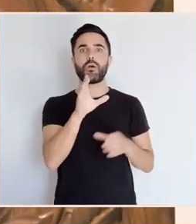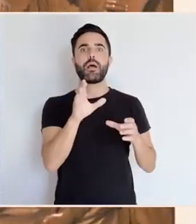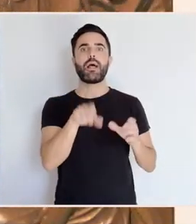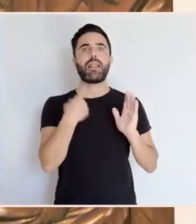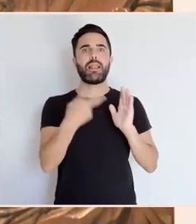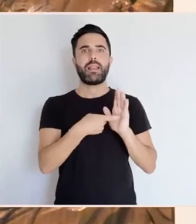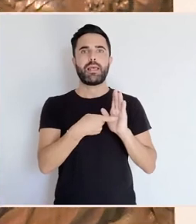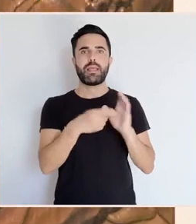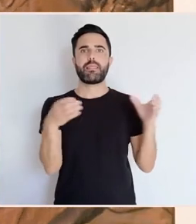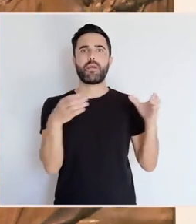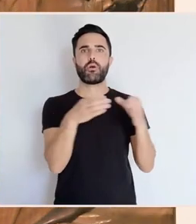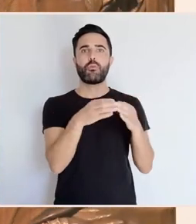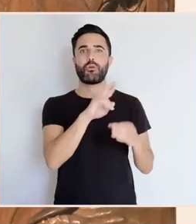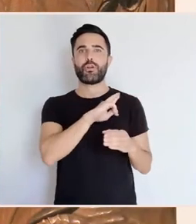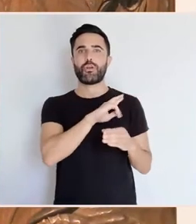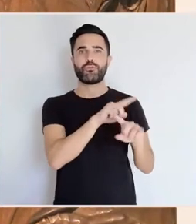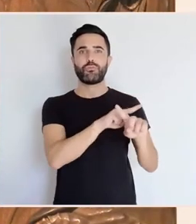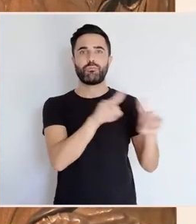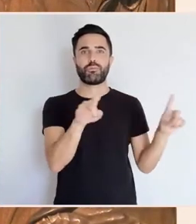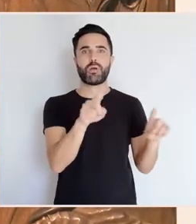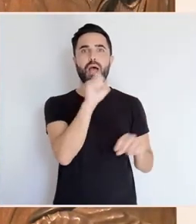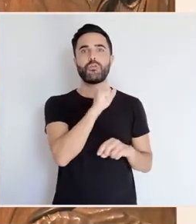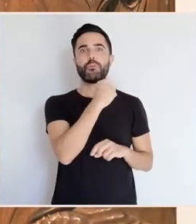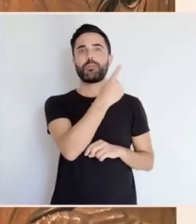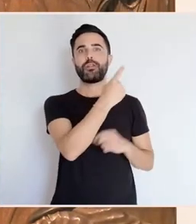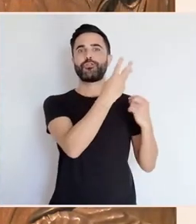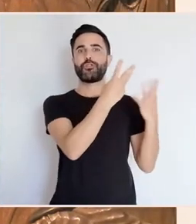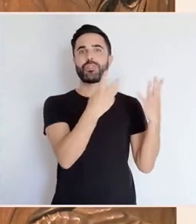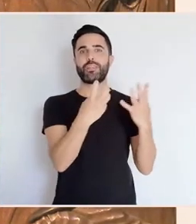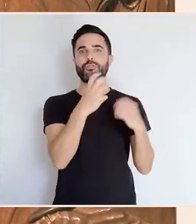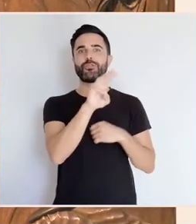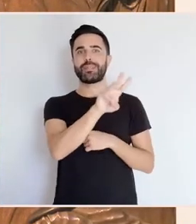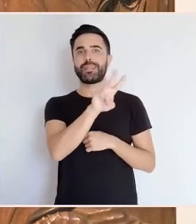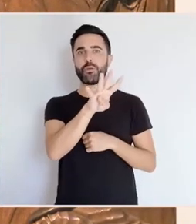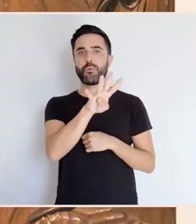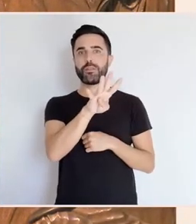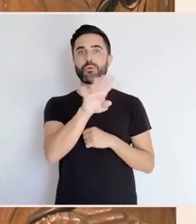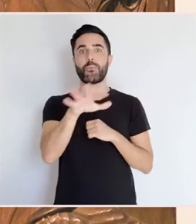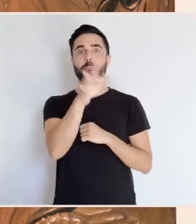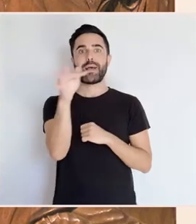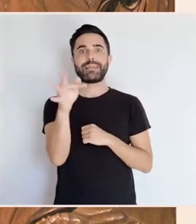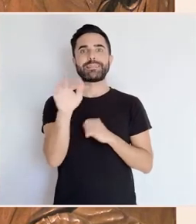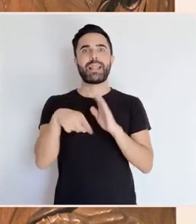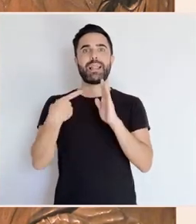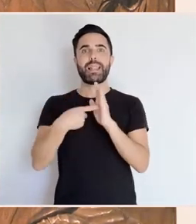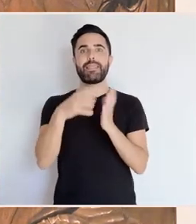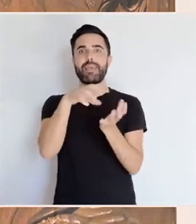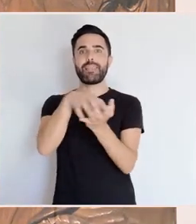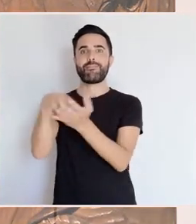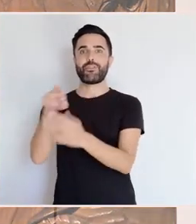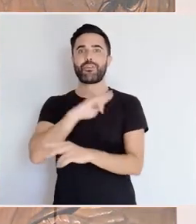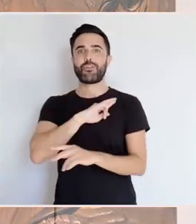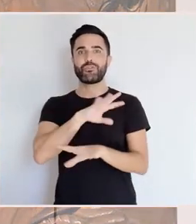1834 e a lei de desamortización de 1836, o mosteiro foi fechado,